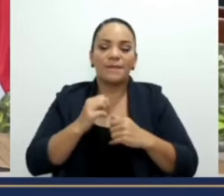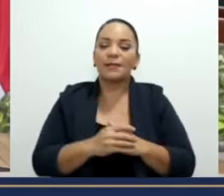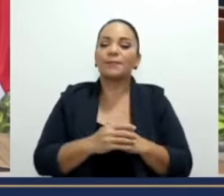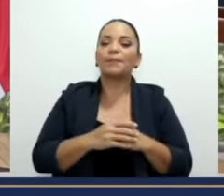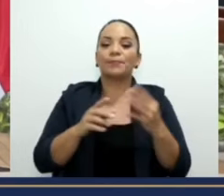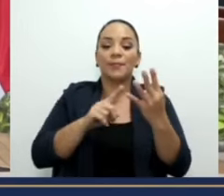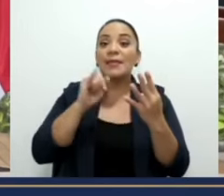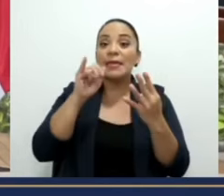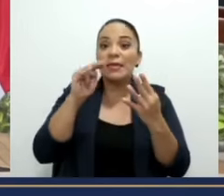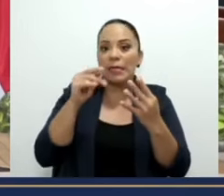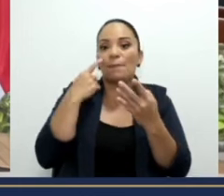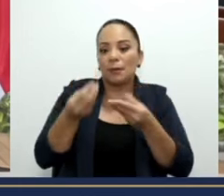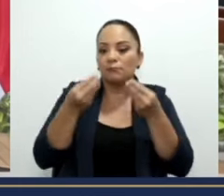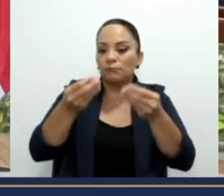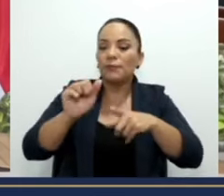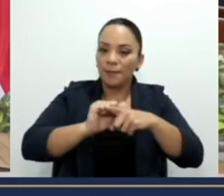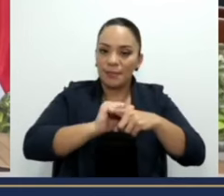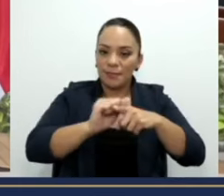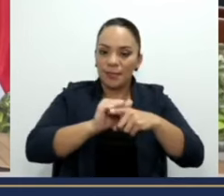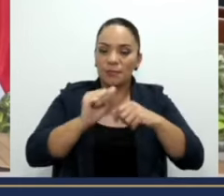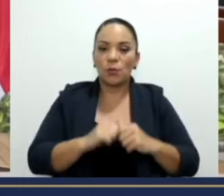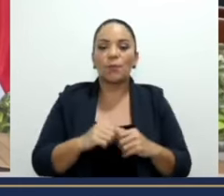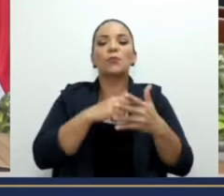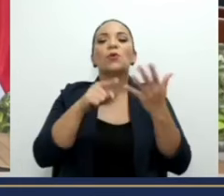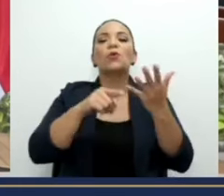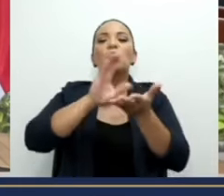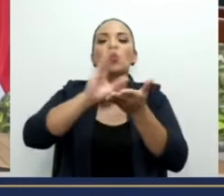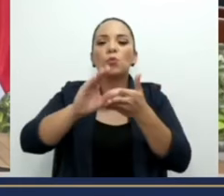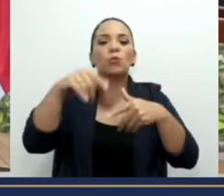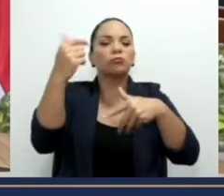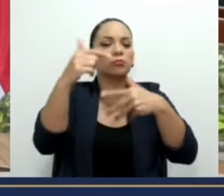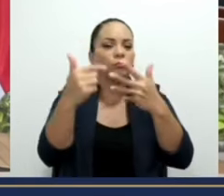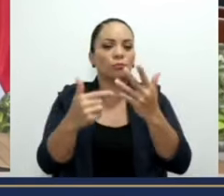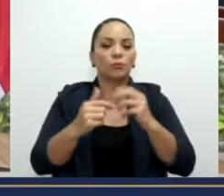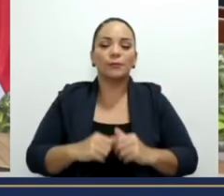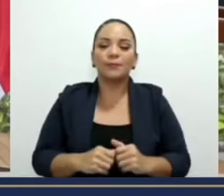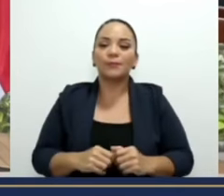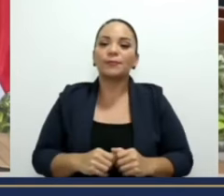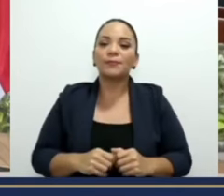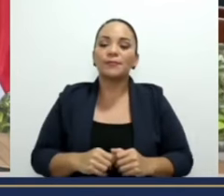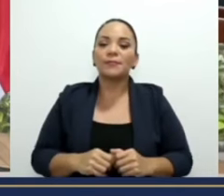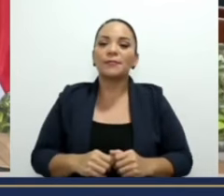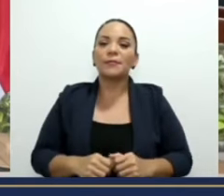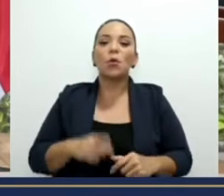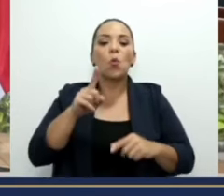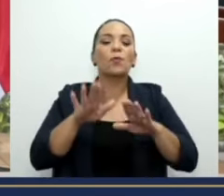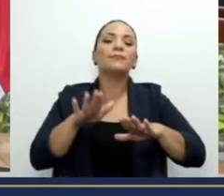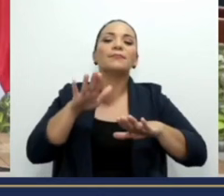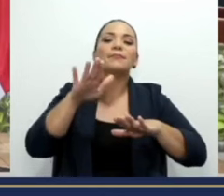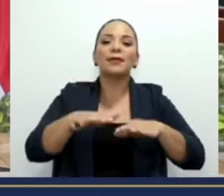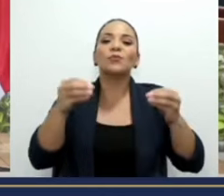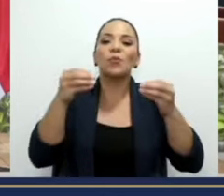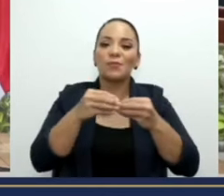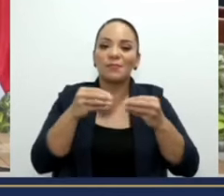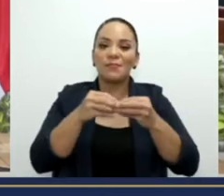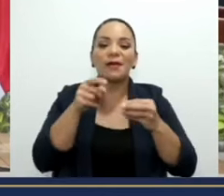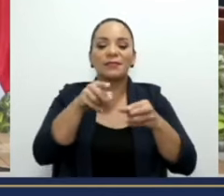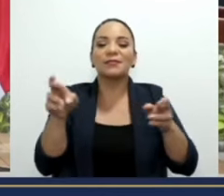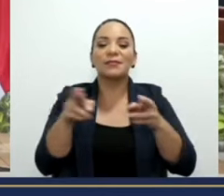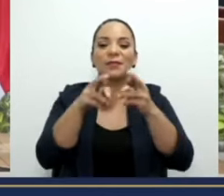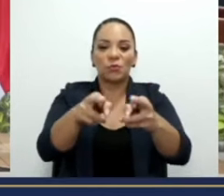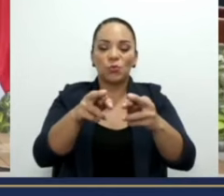para que se den los cursos, etcétera. Un paso más en esa ruta,